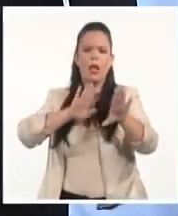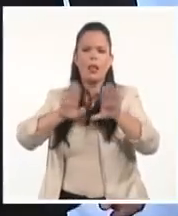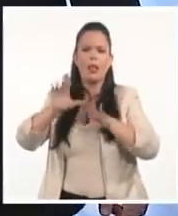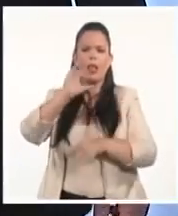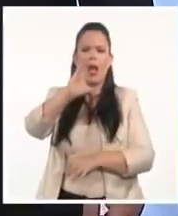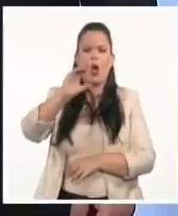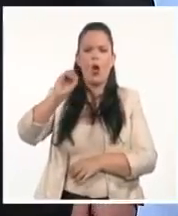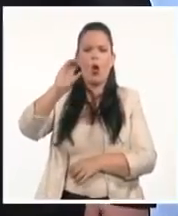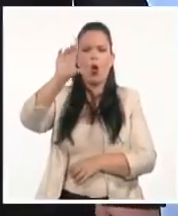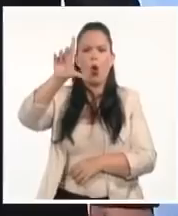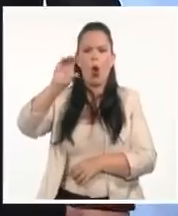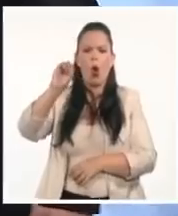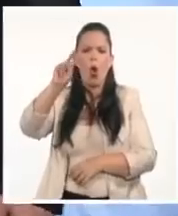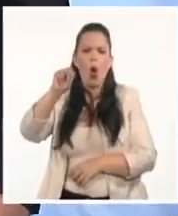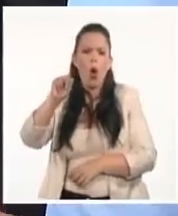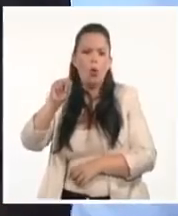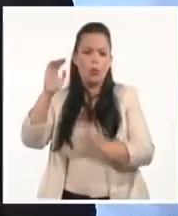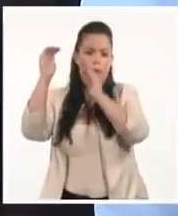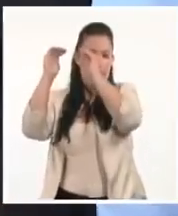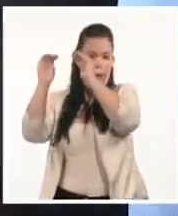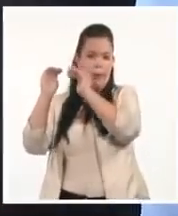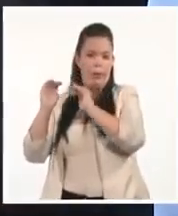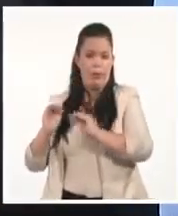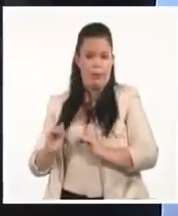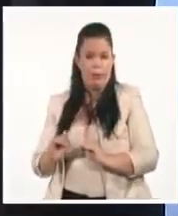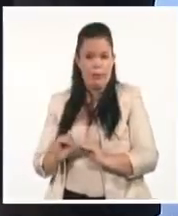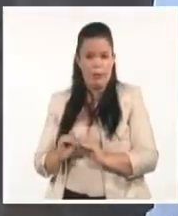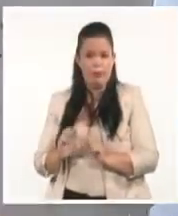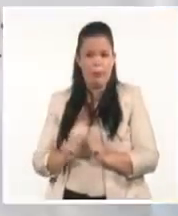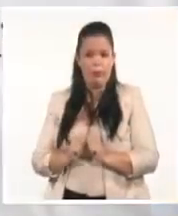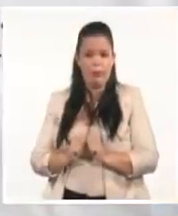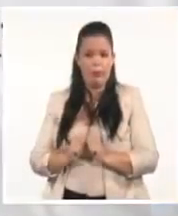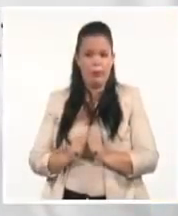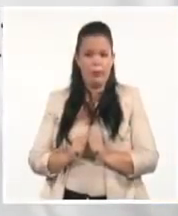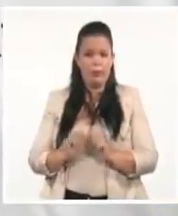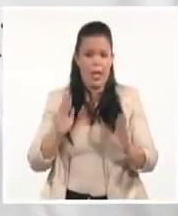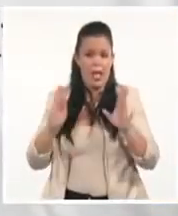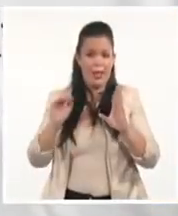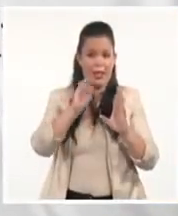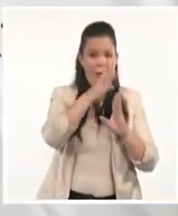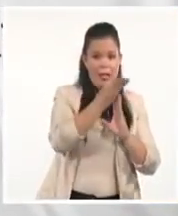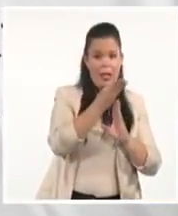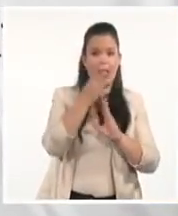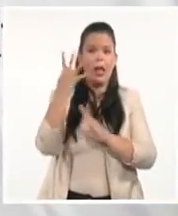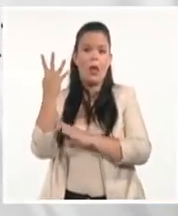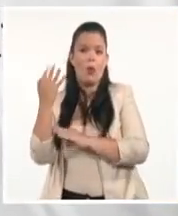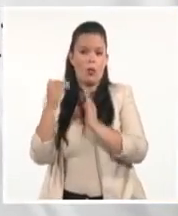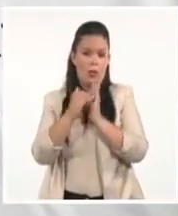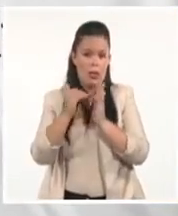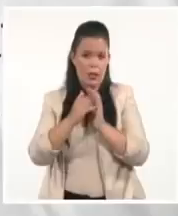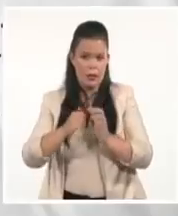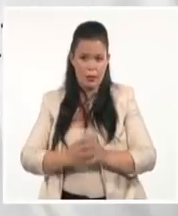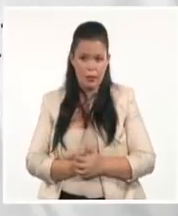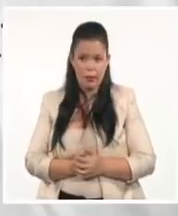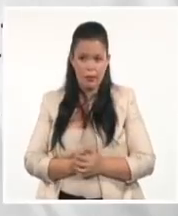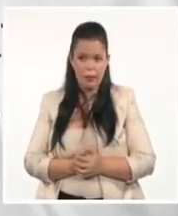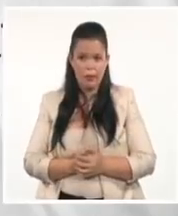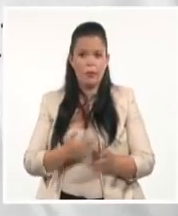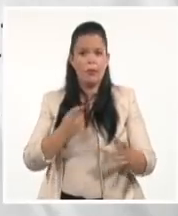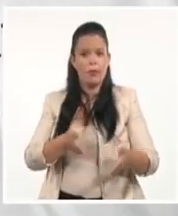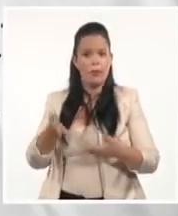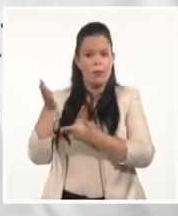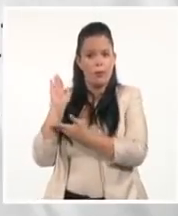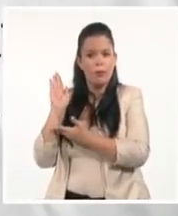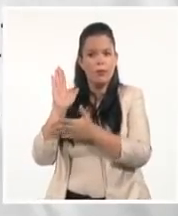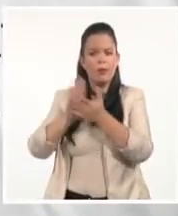3 y las 4 de la tarde. Tenemos otros. El Lincey en Cárdenas, Panorama en Guines, Mayabeque,